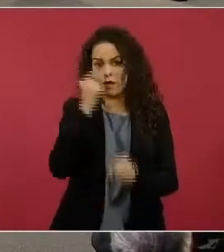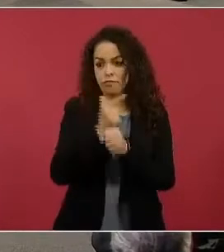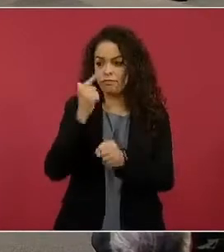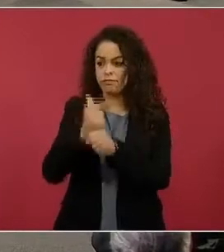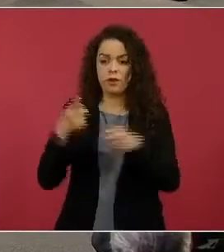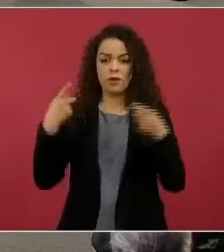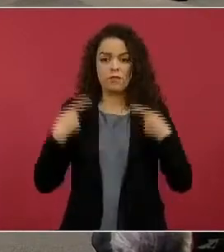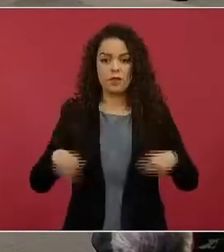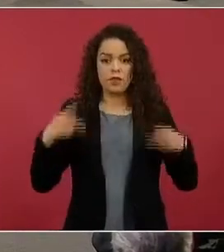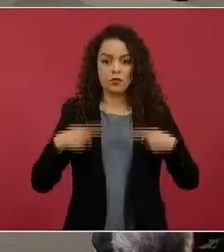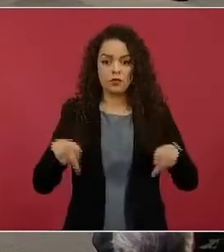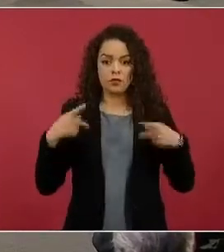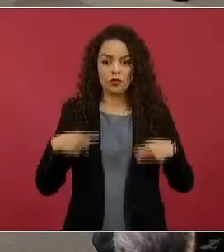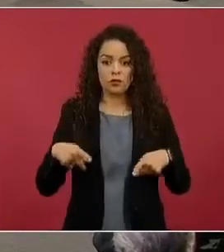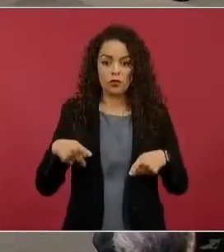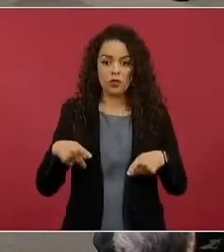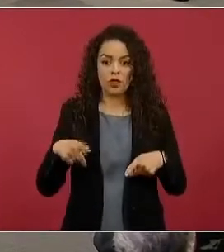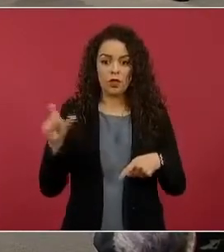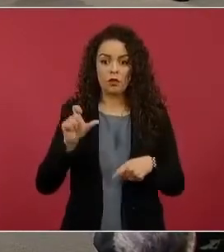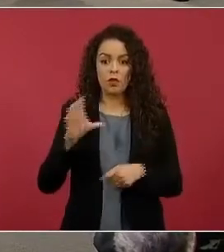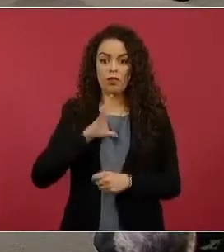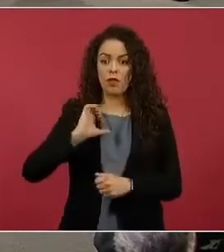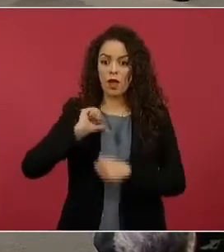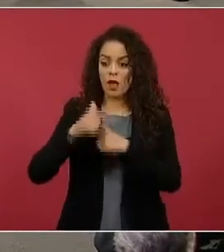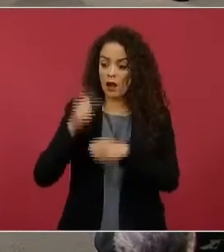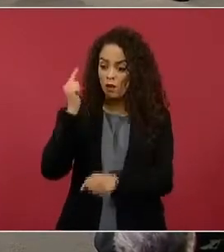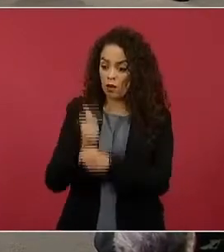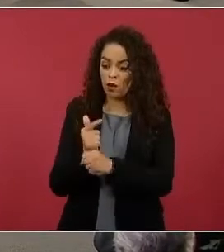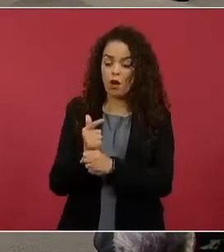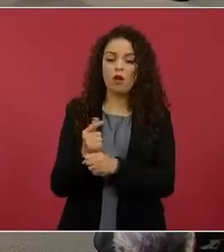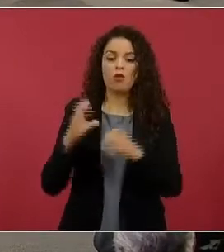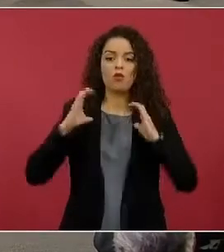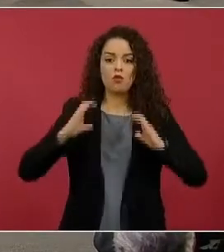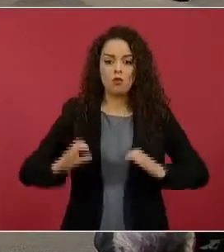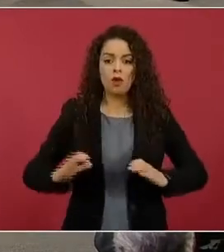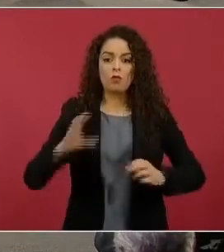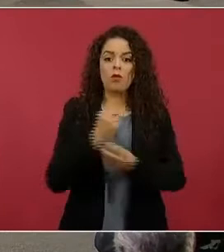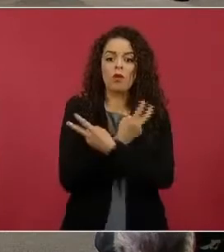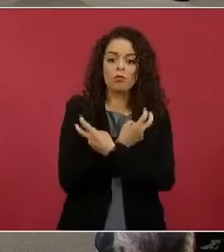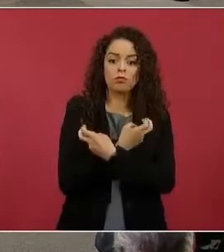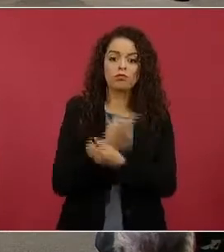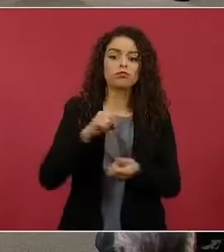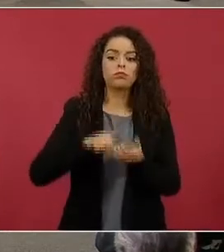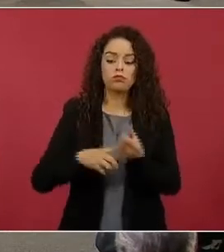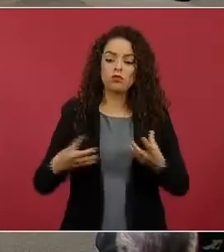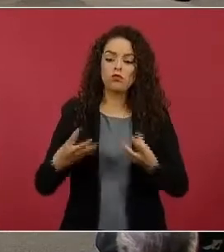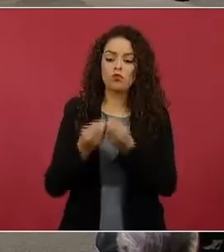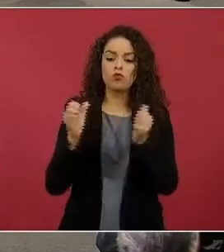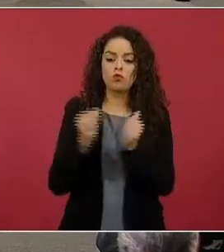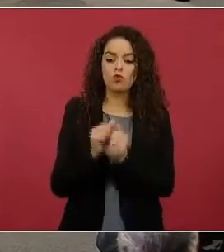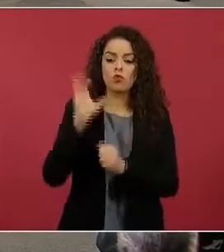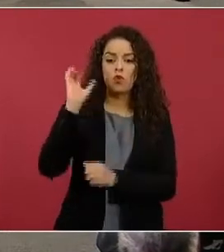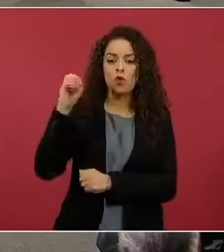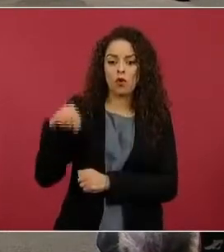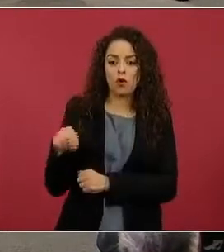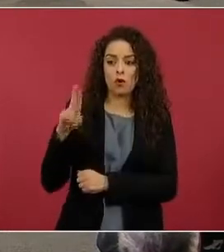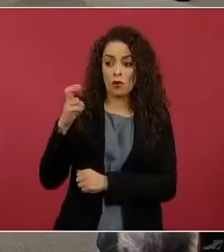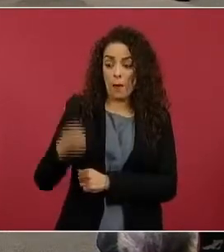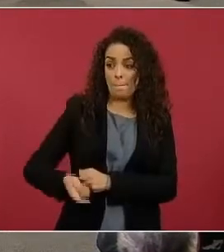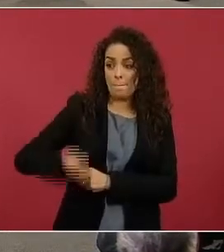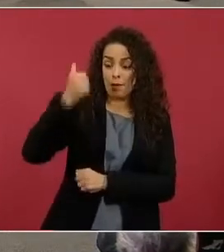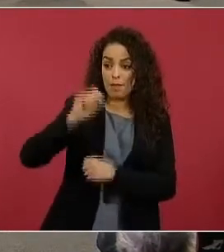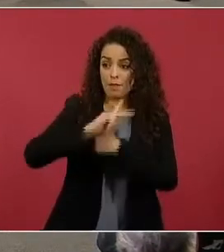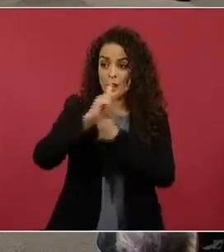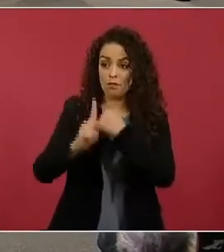incluso destacar el reconocimiento de la competencia del Comité de Desaparición Forzada de Naciones Unidas, que nos visitó, fue el primer país que